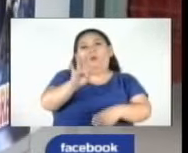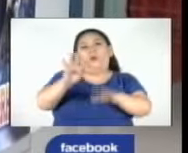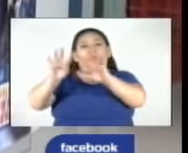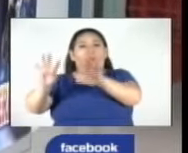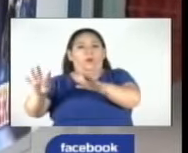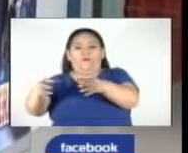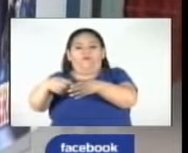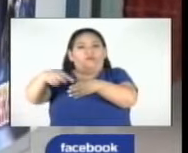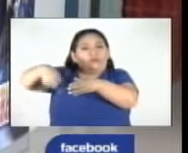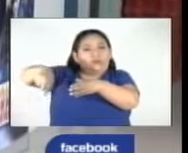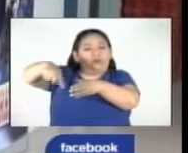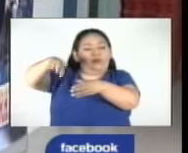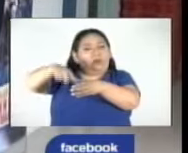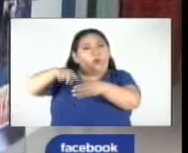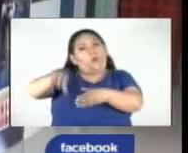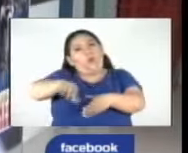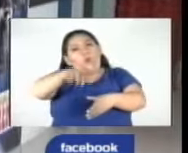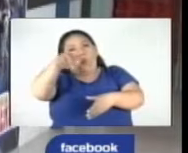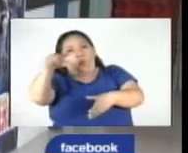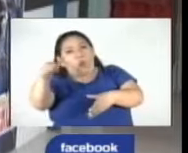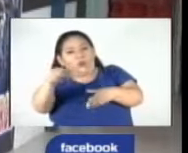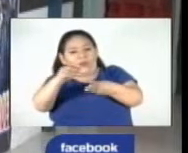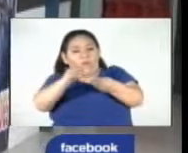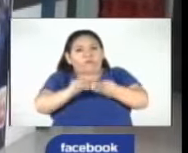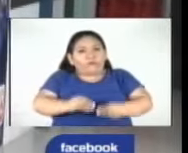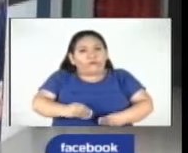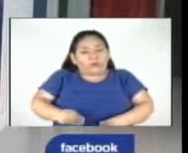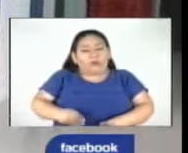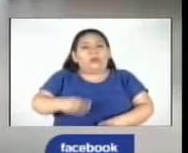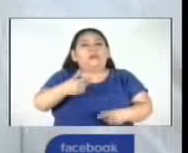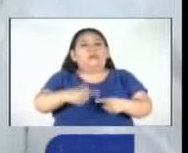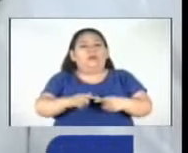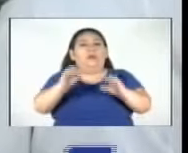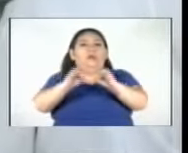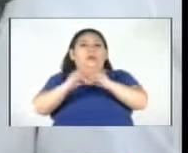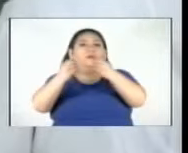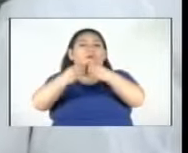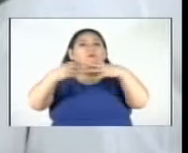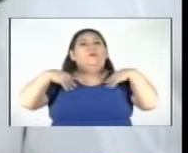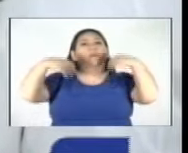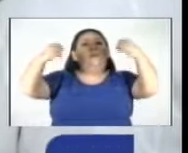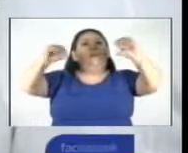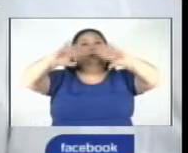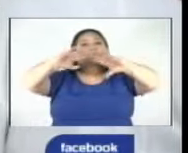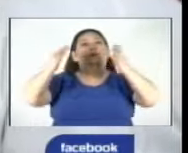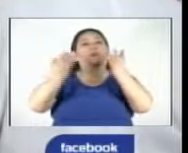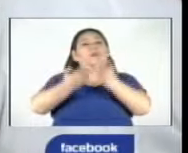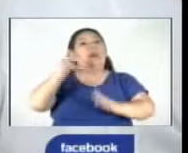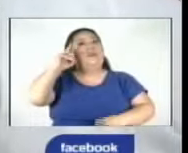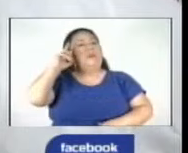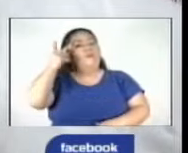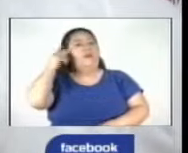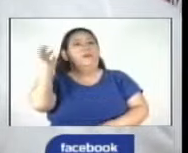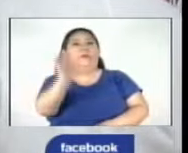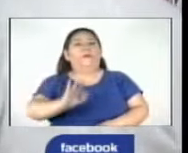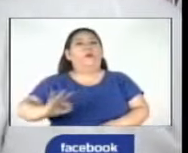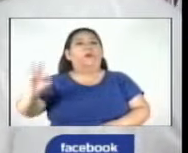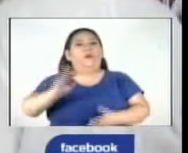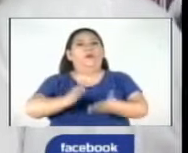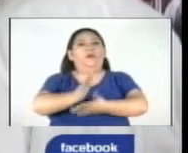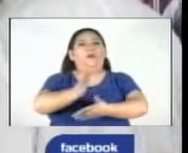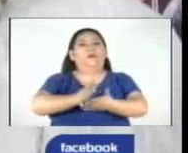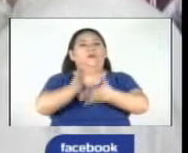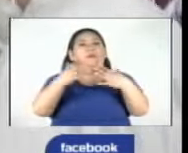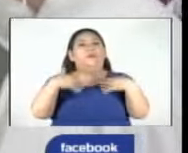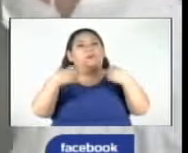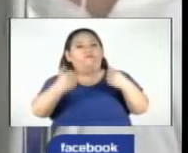casos por millón, luego las neoplasias y linfomas. Para la Organización de Naciones Unidas, estos datos indican una mejora en el acceso